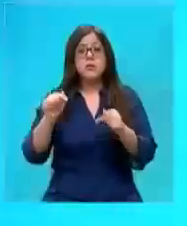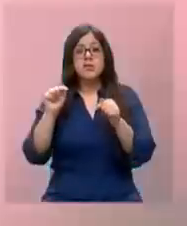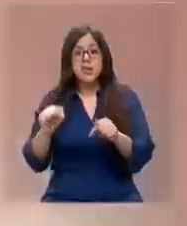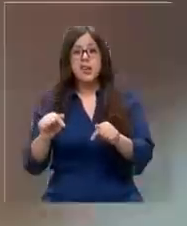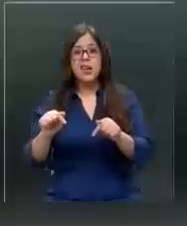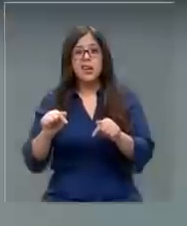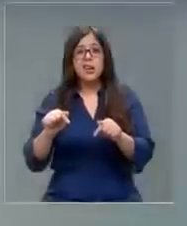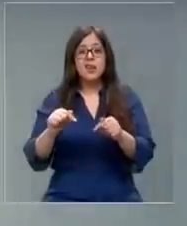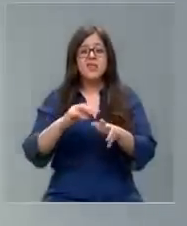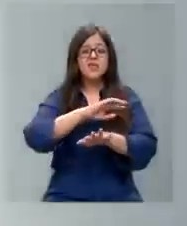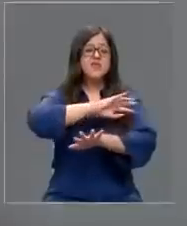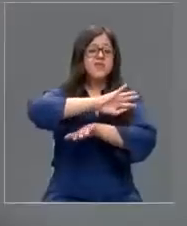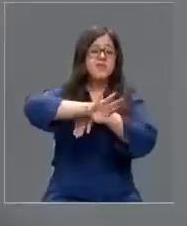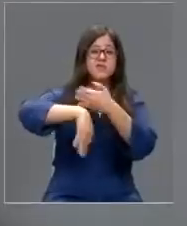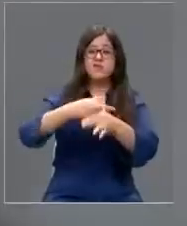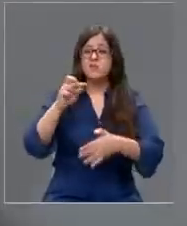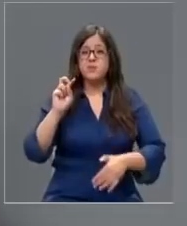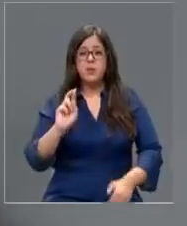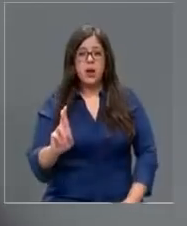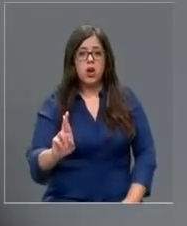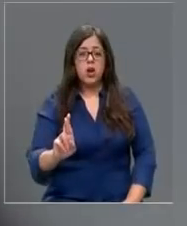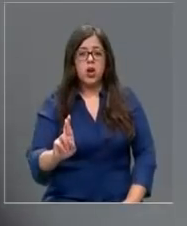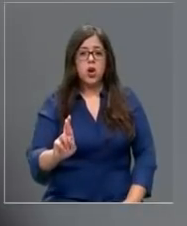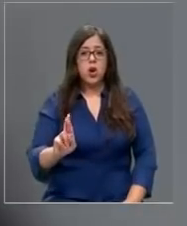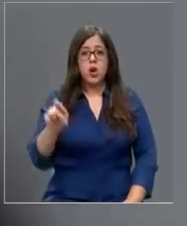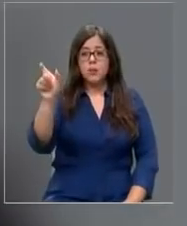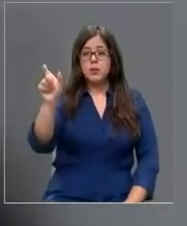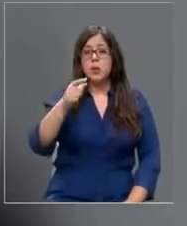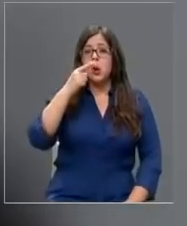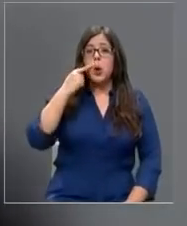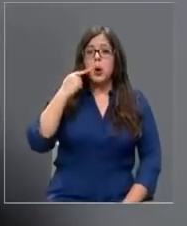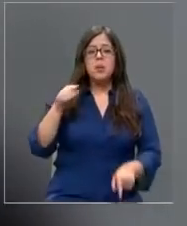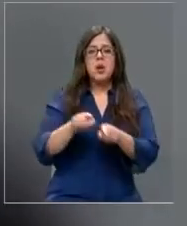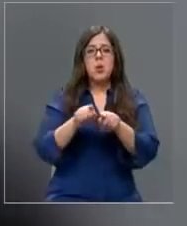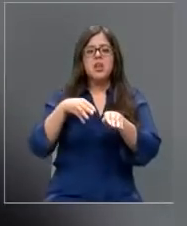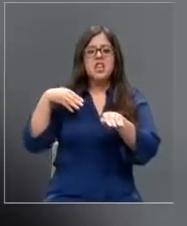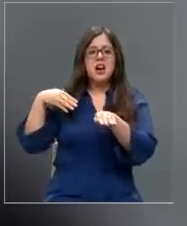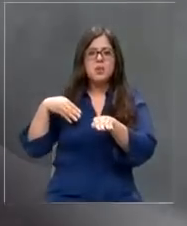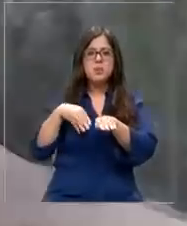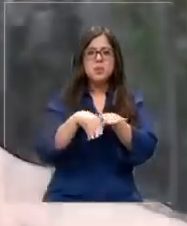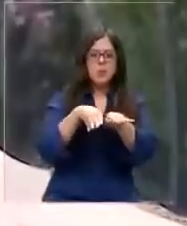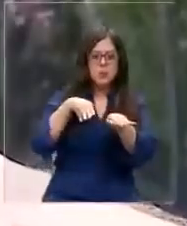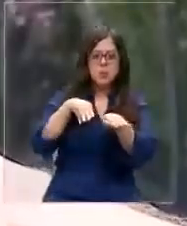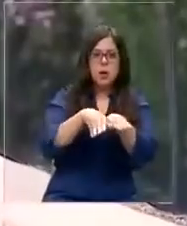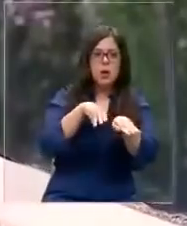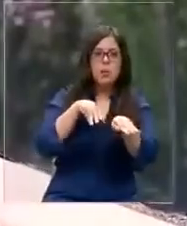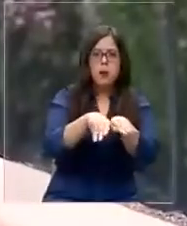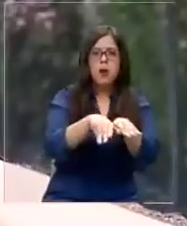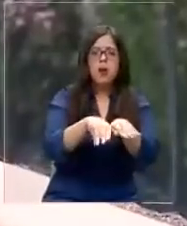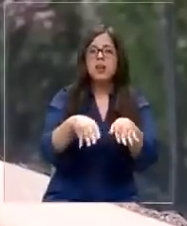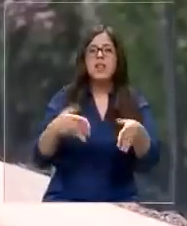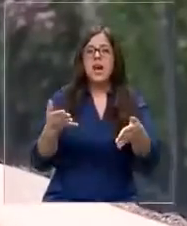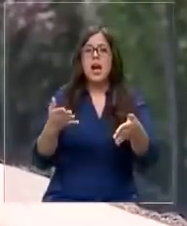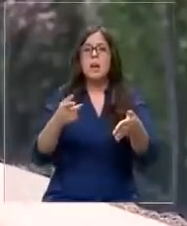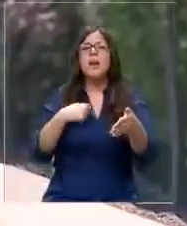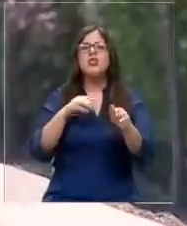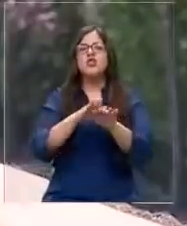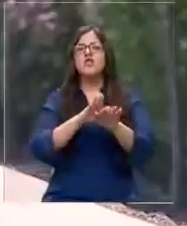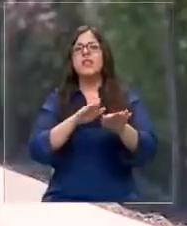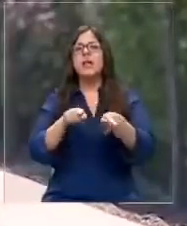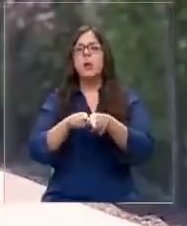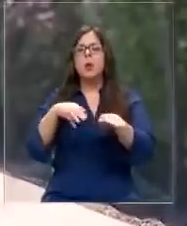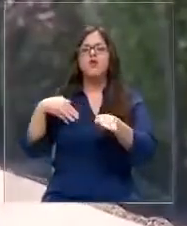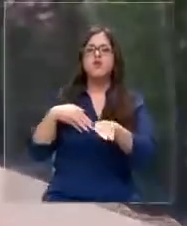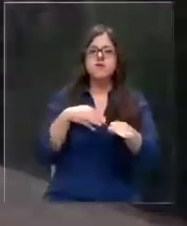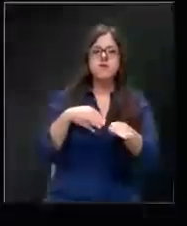empezó todo lo peor de todo. El tipo no paró, seguía, me seguía echando la micro encima como para que yo no lo siguiera o